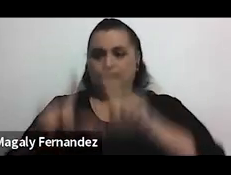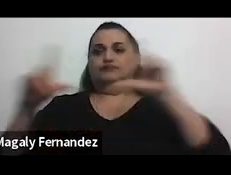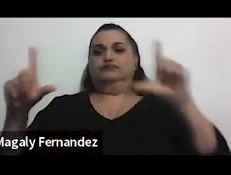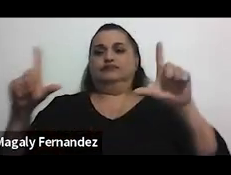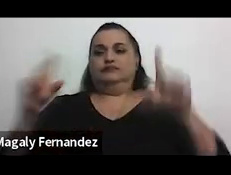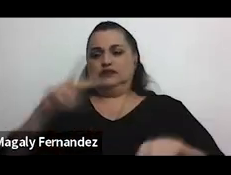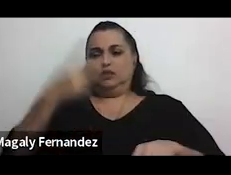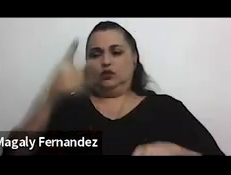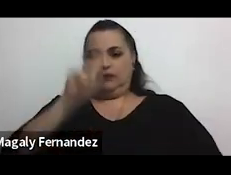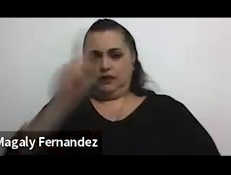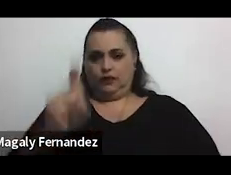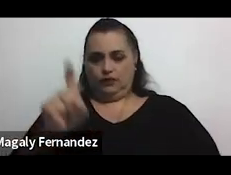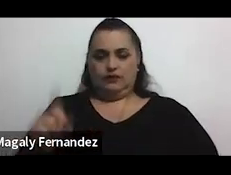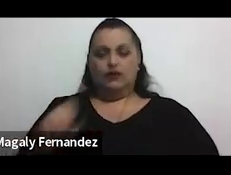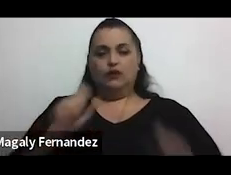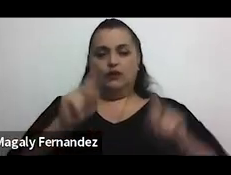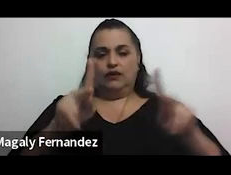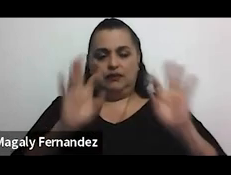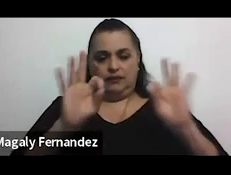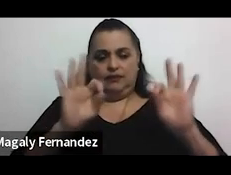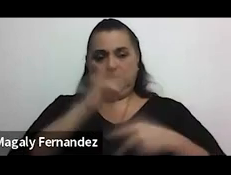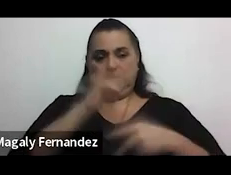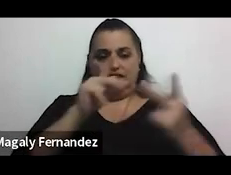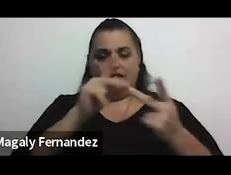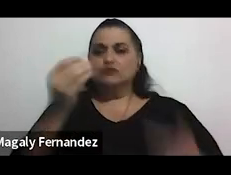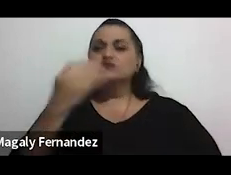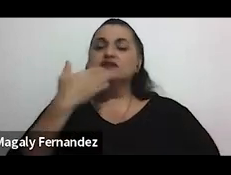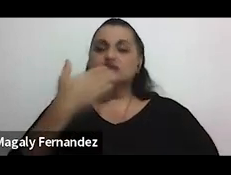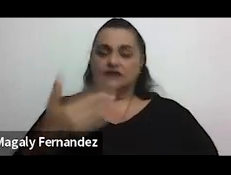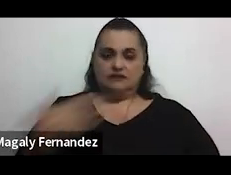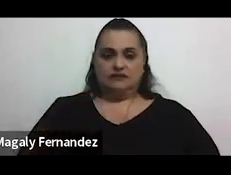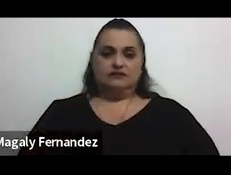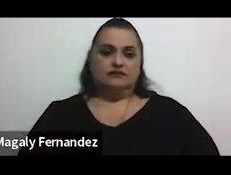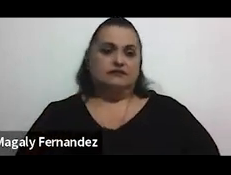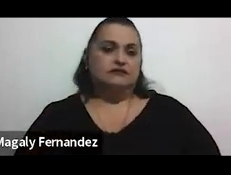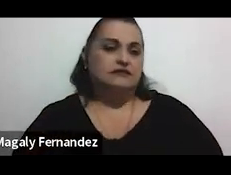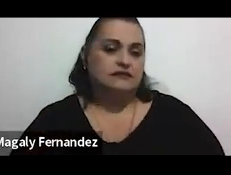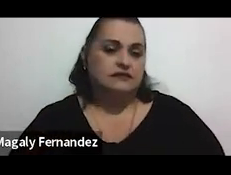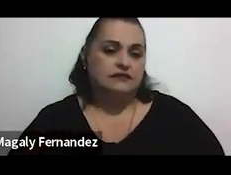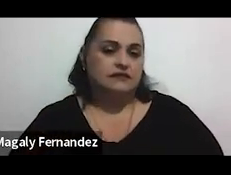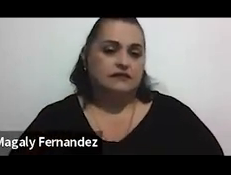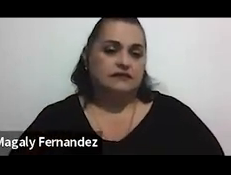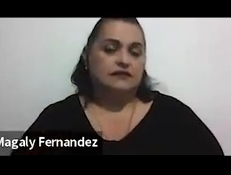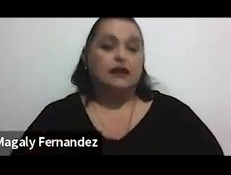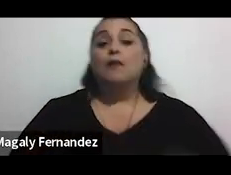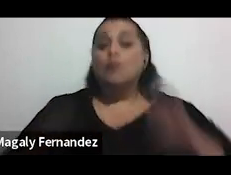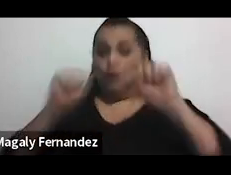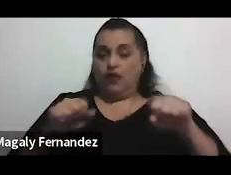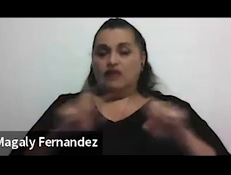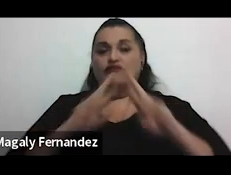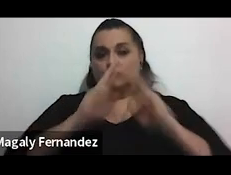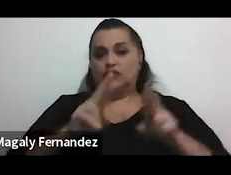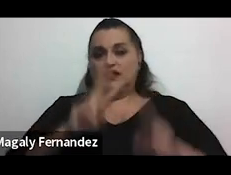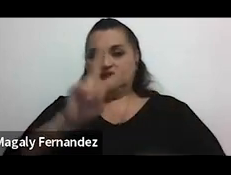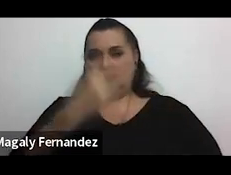siguiente pregunta. Ah, ok. Listo. Muchísimas gracias. Con gusto. Ya en teoría, entonces, podrían contestar la segunda. Correcto, ya